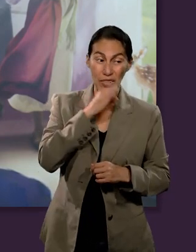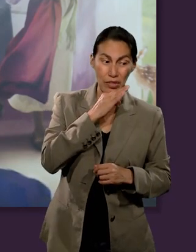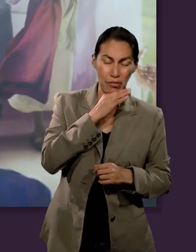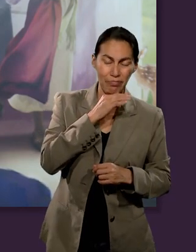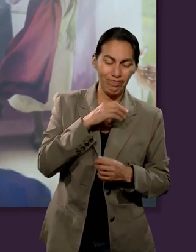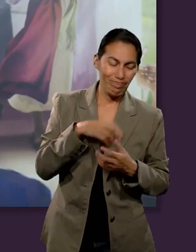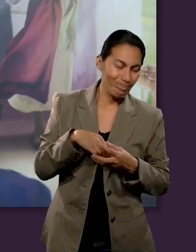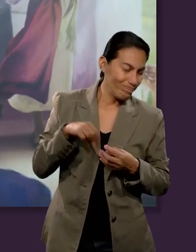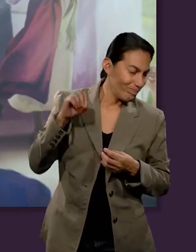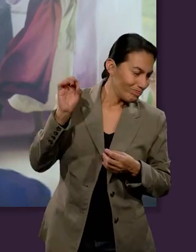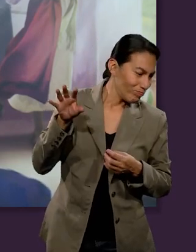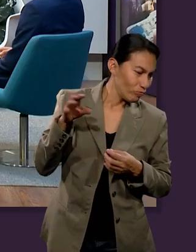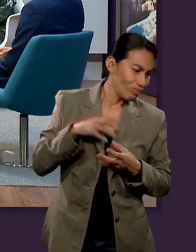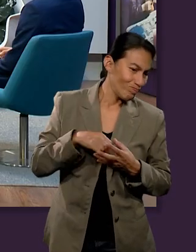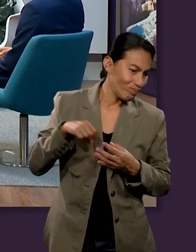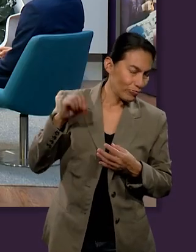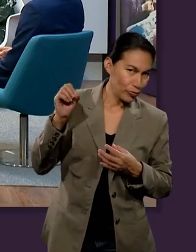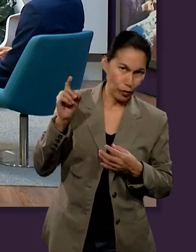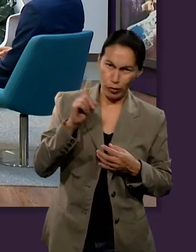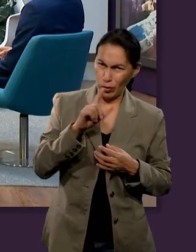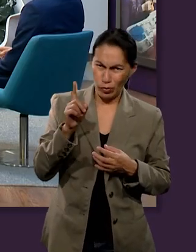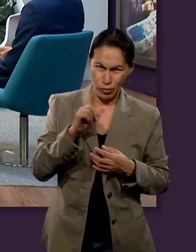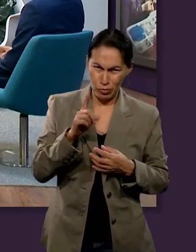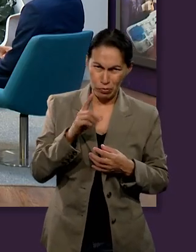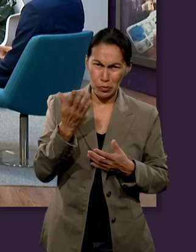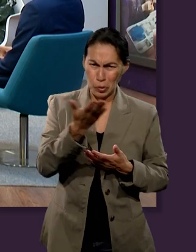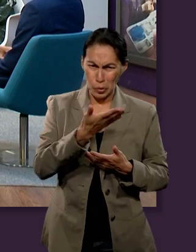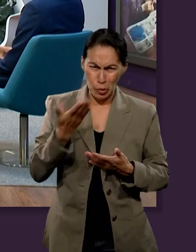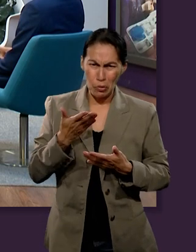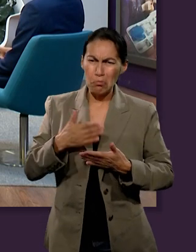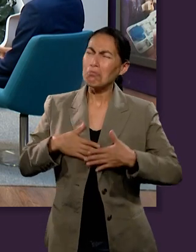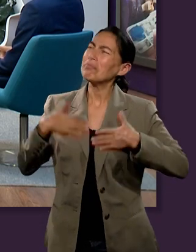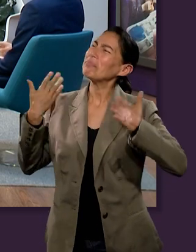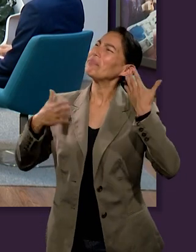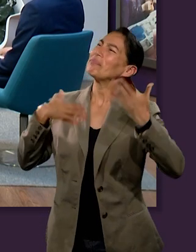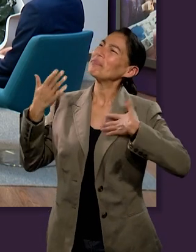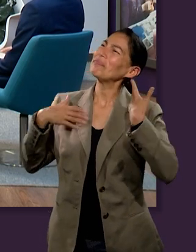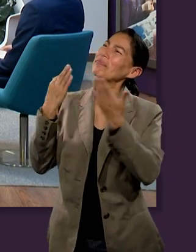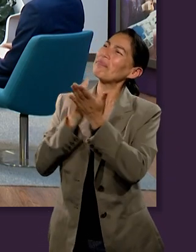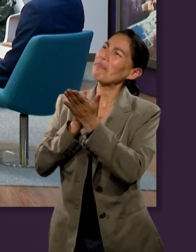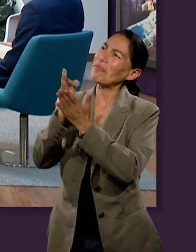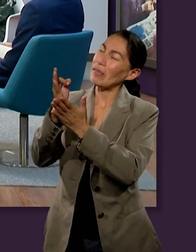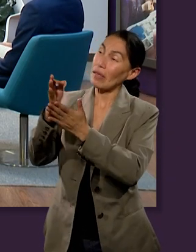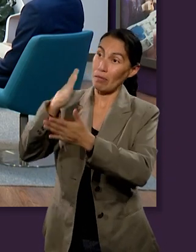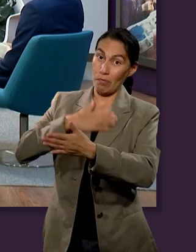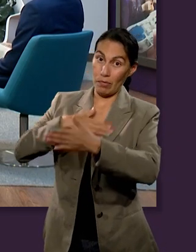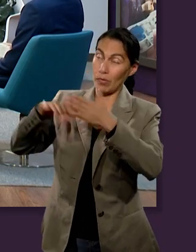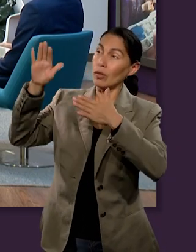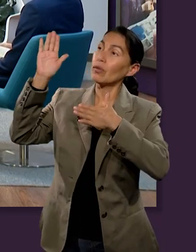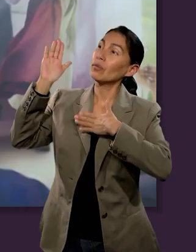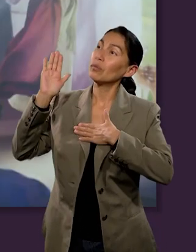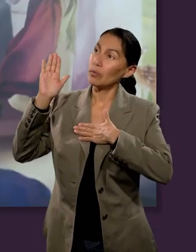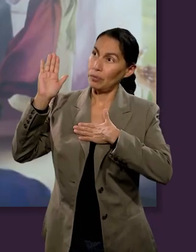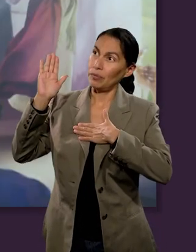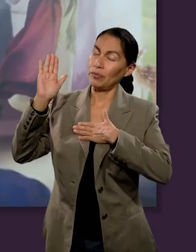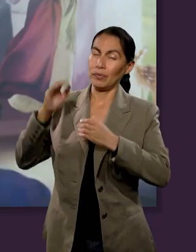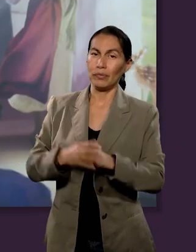fingir, sino hacerlo con sinceridad de corazón, sabiendo que es el compromiso que yo tengo con Dios.